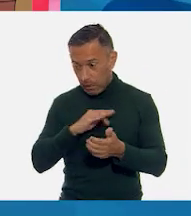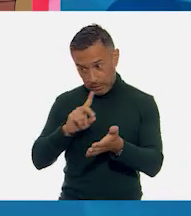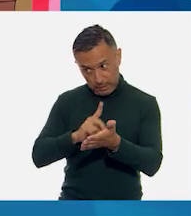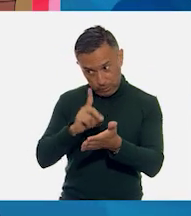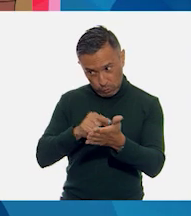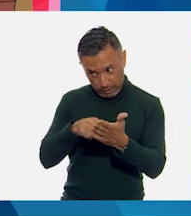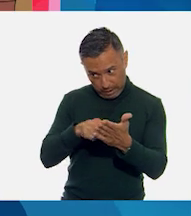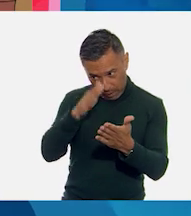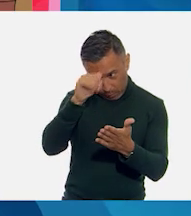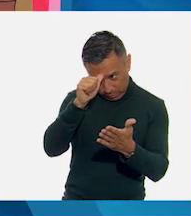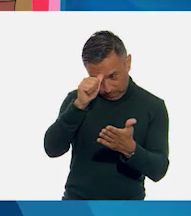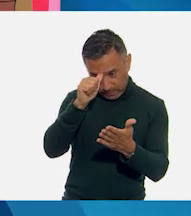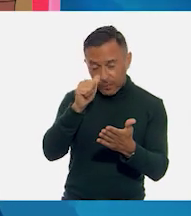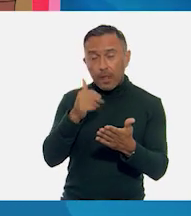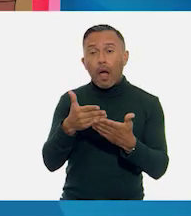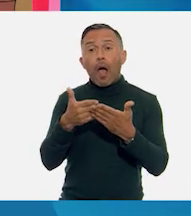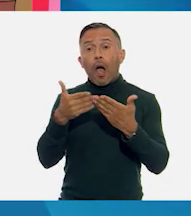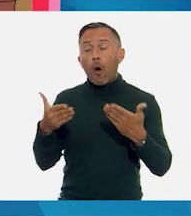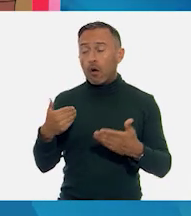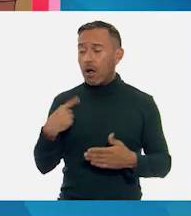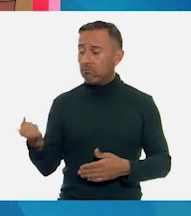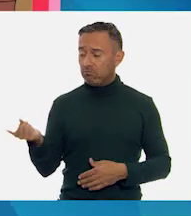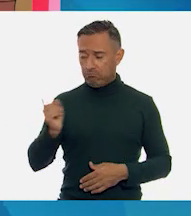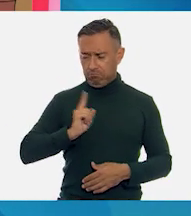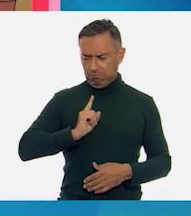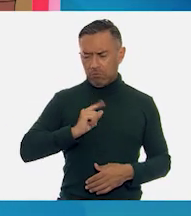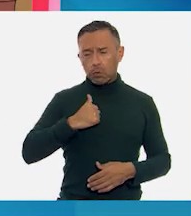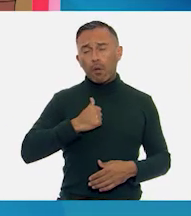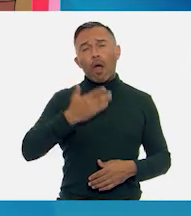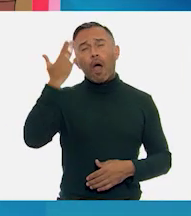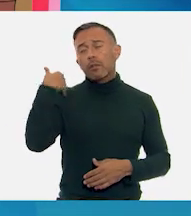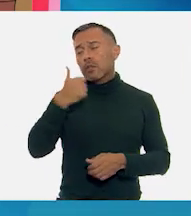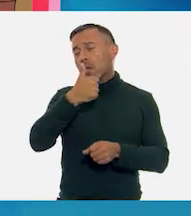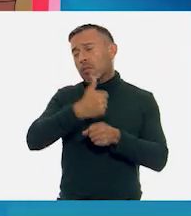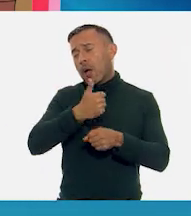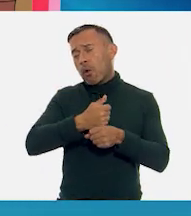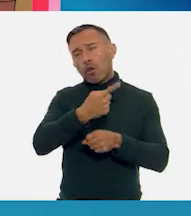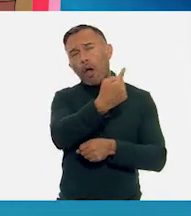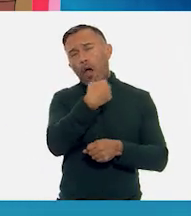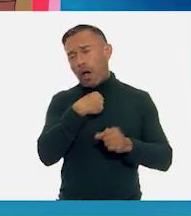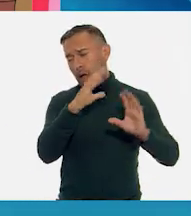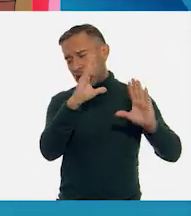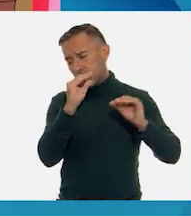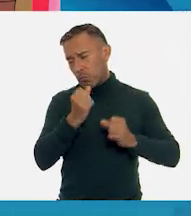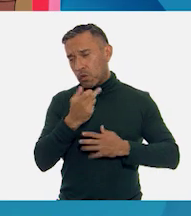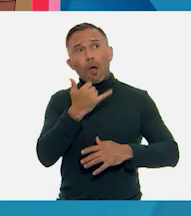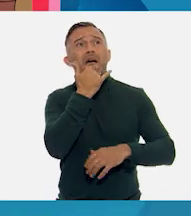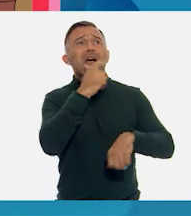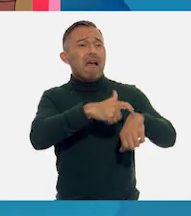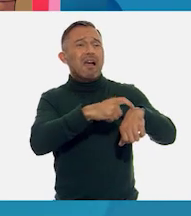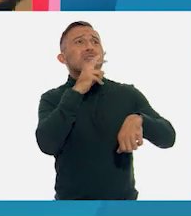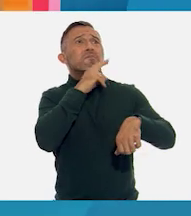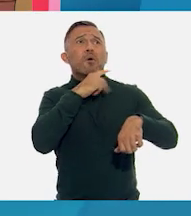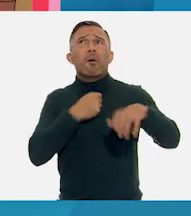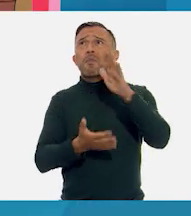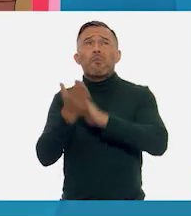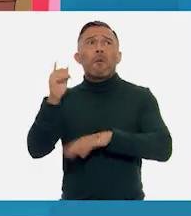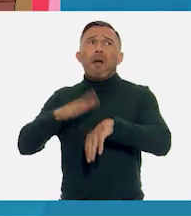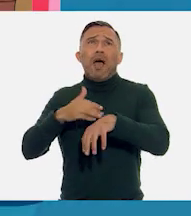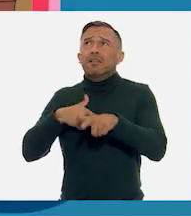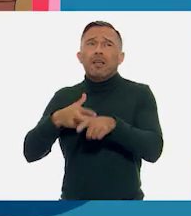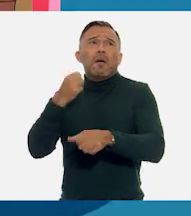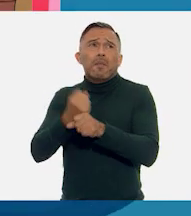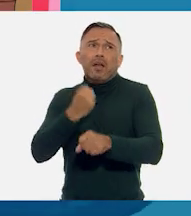te voy a enseñar cómo recito yo. Un poema que me enseñó mi abuelo Fulgencio. Ay, no, es que ya me voy, don Leopoldo. Tengo que seguir practicando,